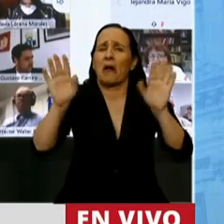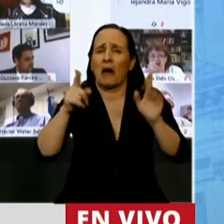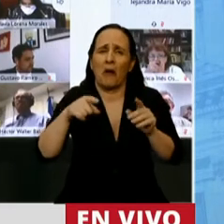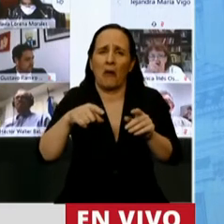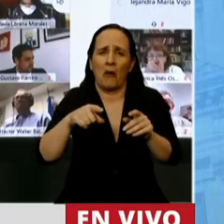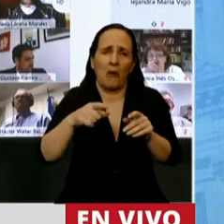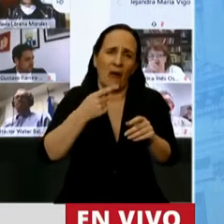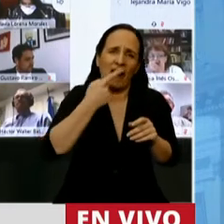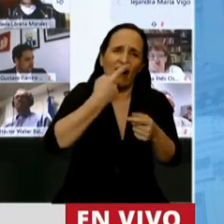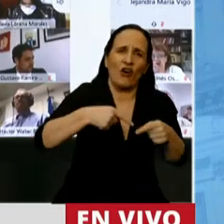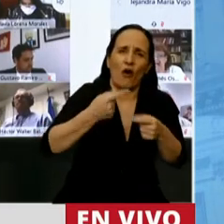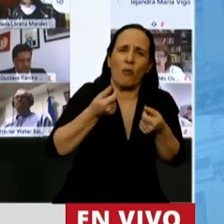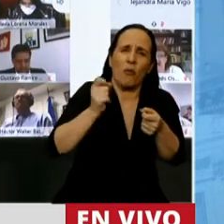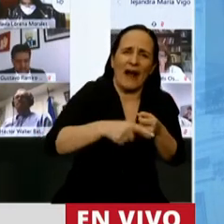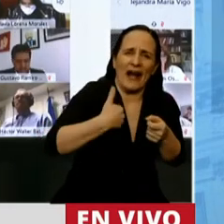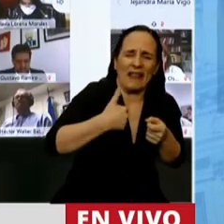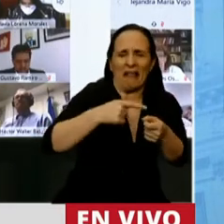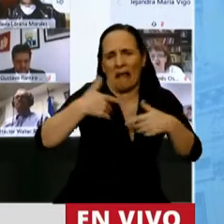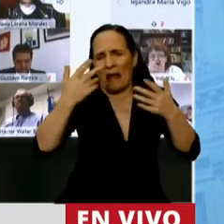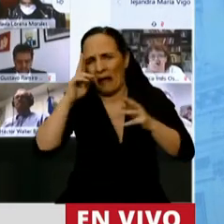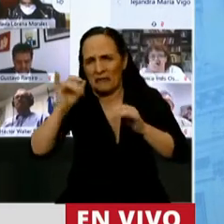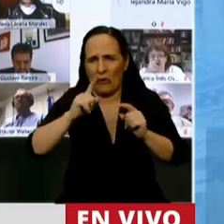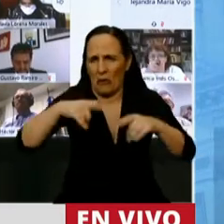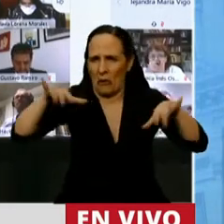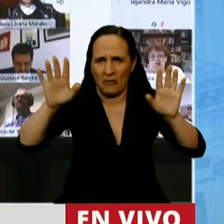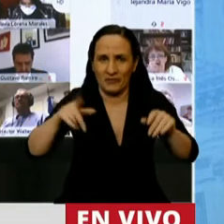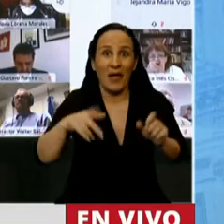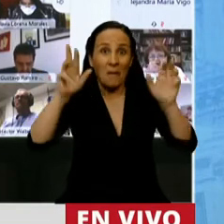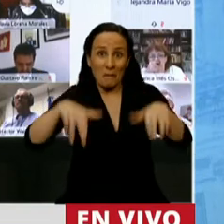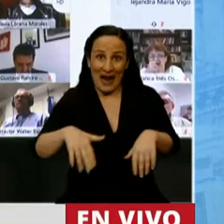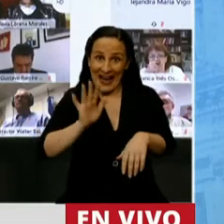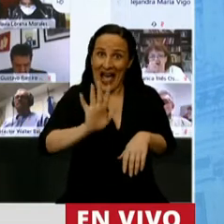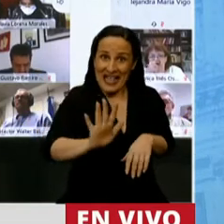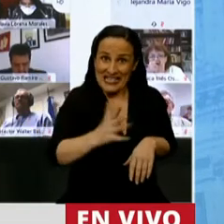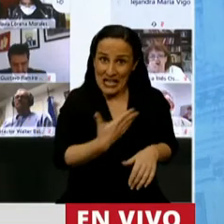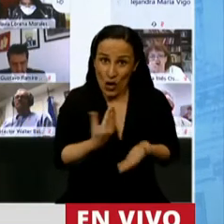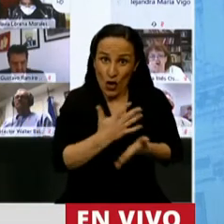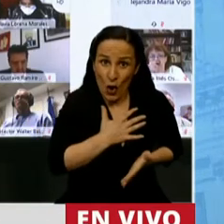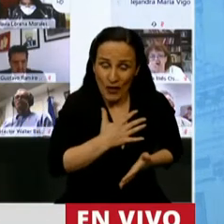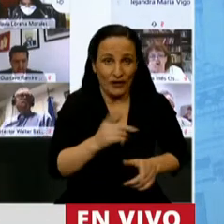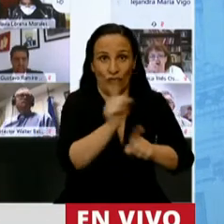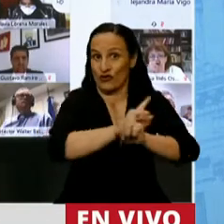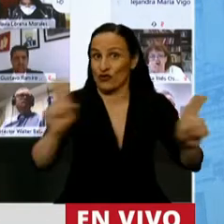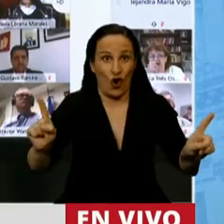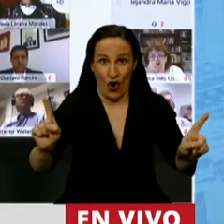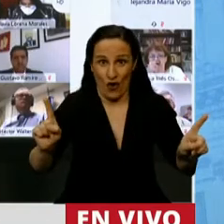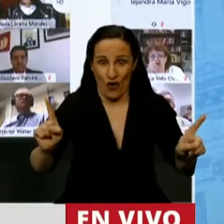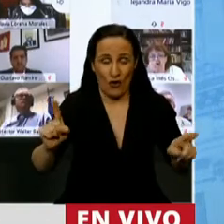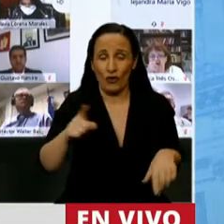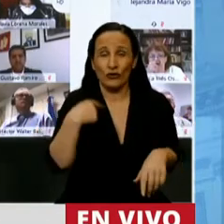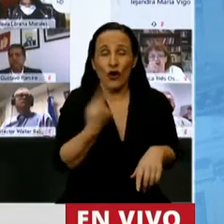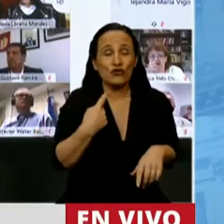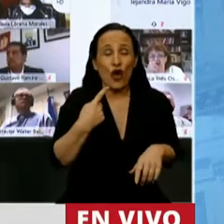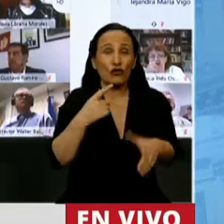Ese plan económico no es el plan económico de nuestro gobierno. O sea que nuestro concepto es totalmente